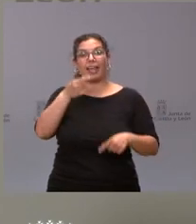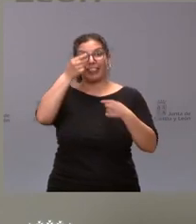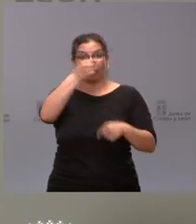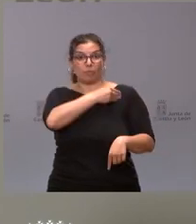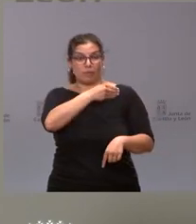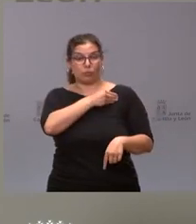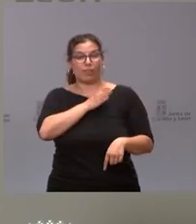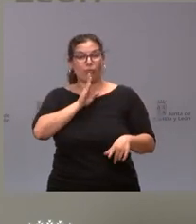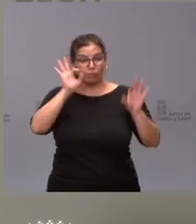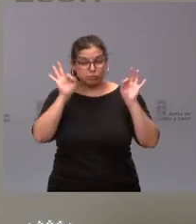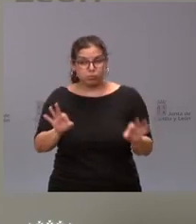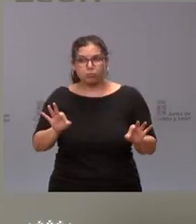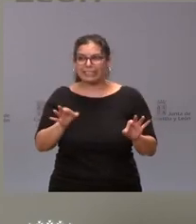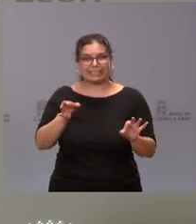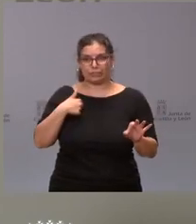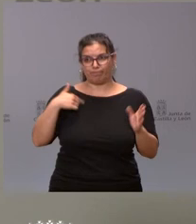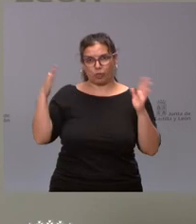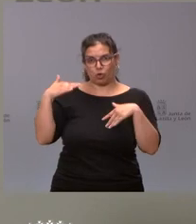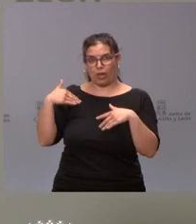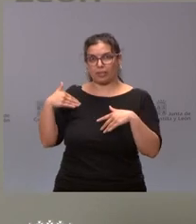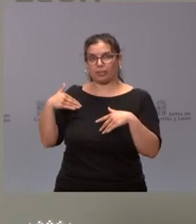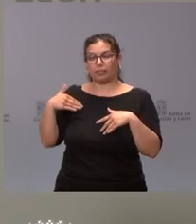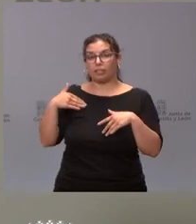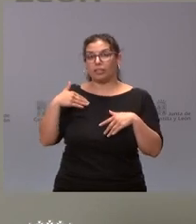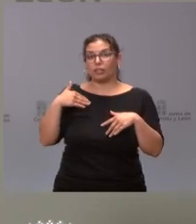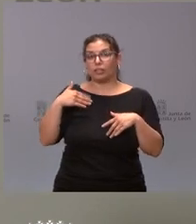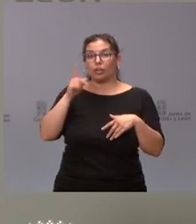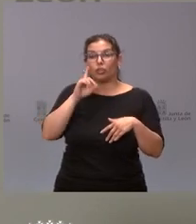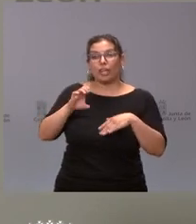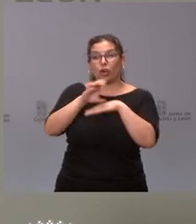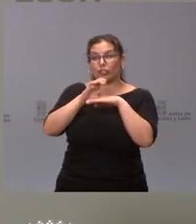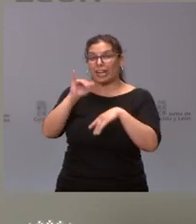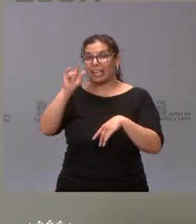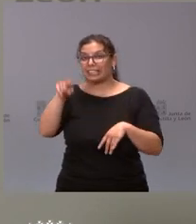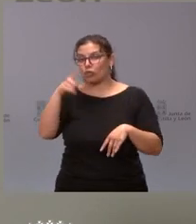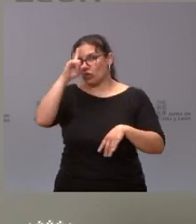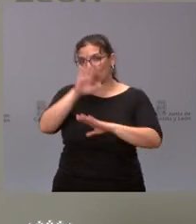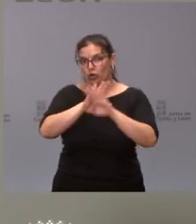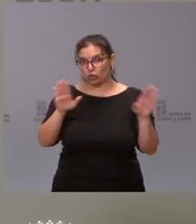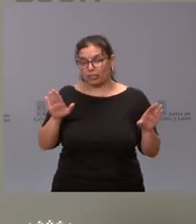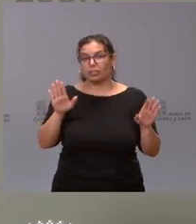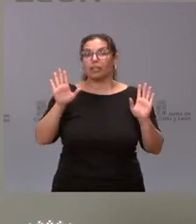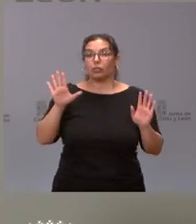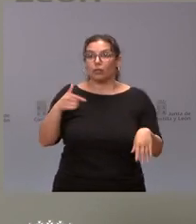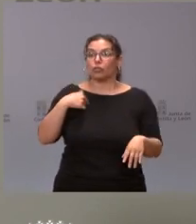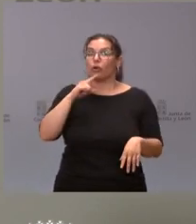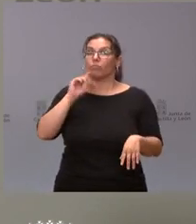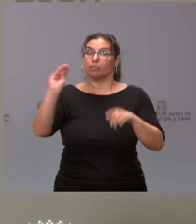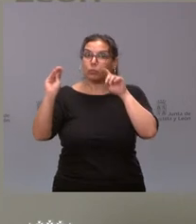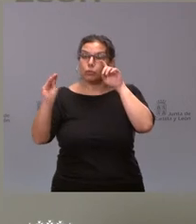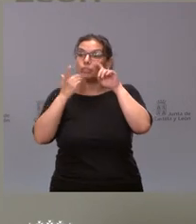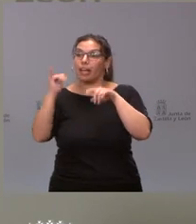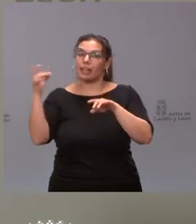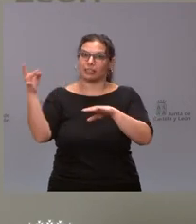usted me pide y no sé si la consejería lo tiene en este momento y por tanto si lo tuviera se lo podríamos ofrecer